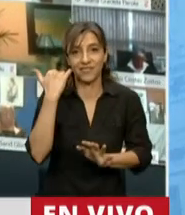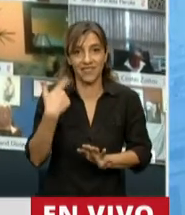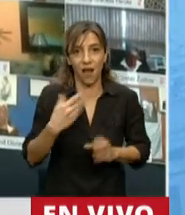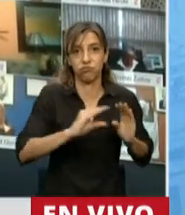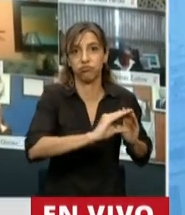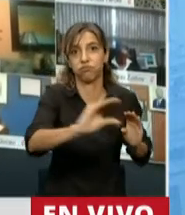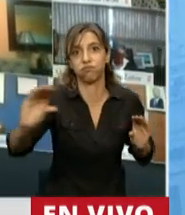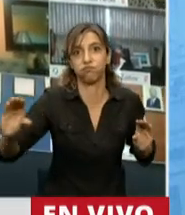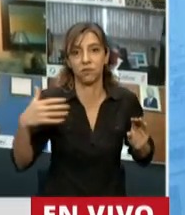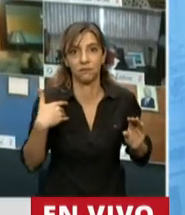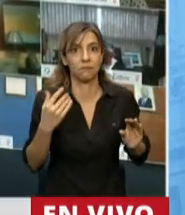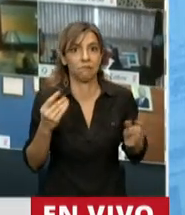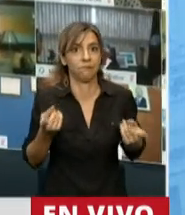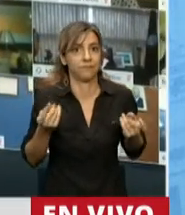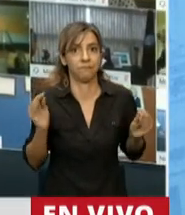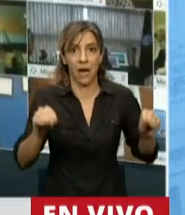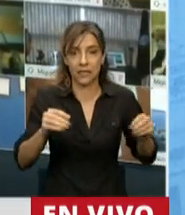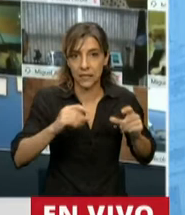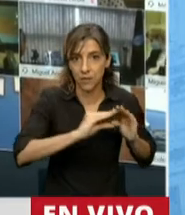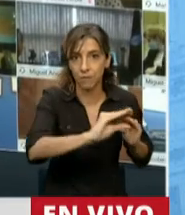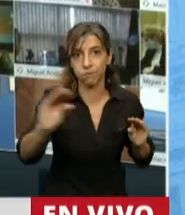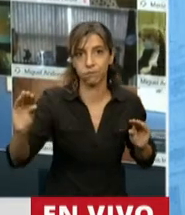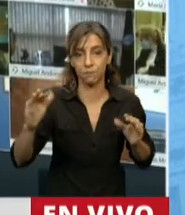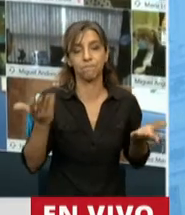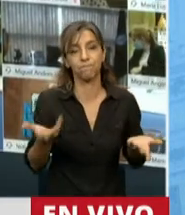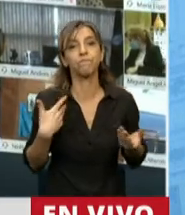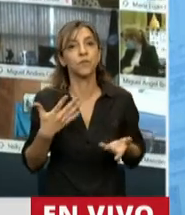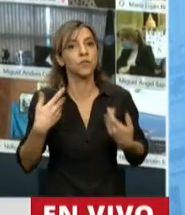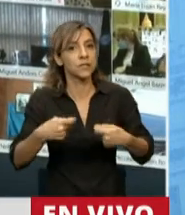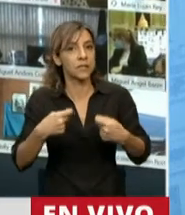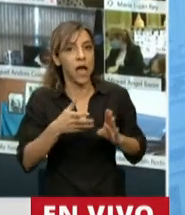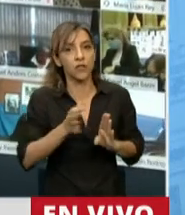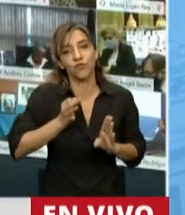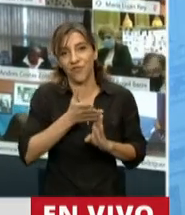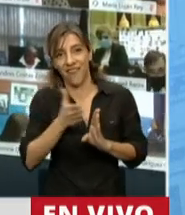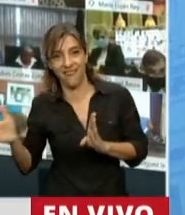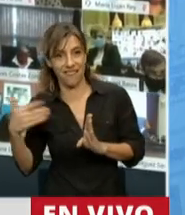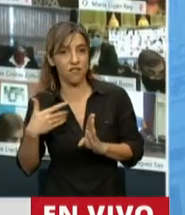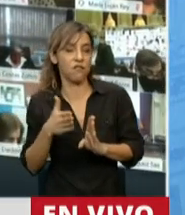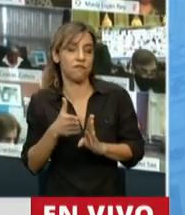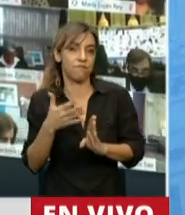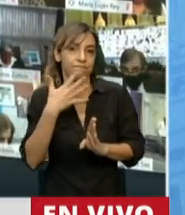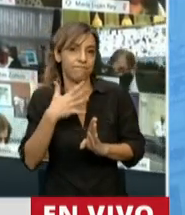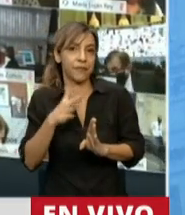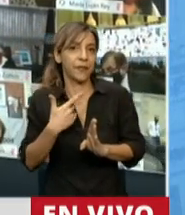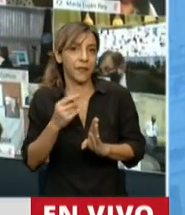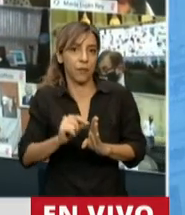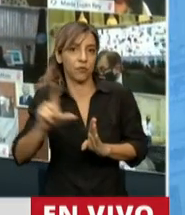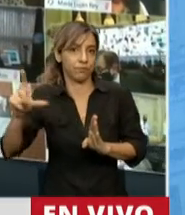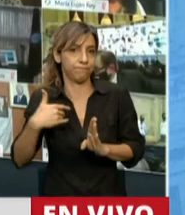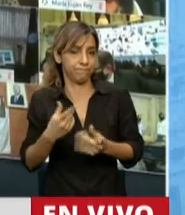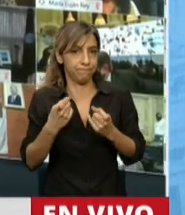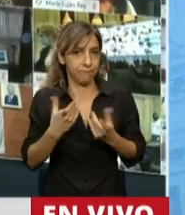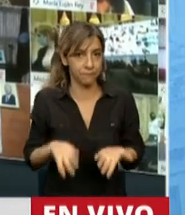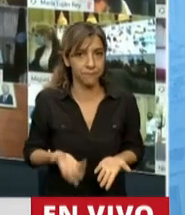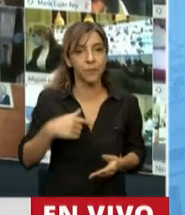Evidentemente, gran parte de todo este gasto y del que se va a asignar en el resto del año tiene que ver con que una parte importante,